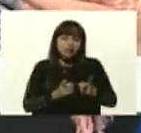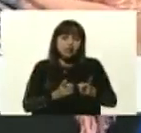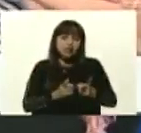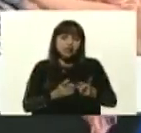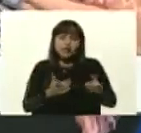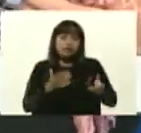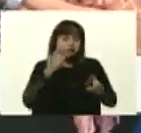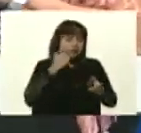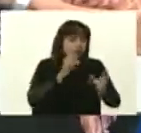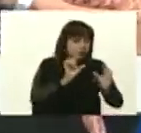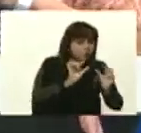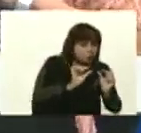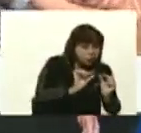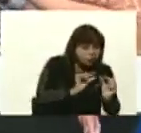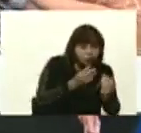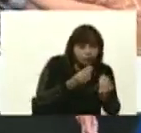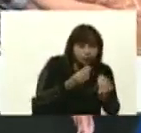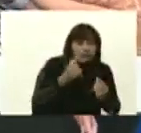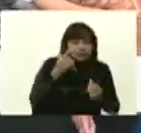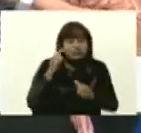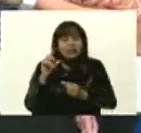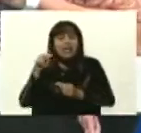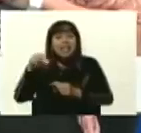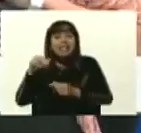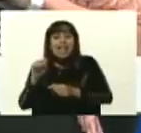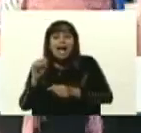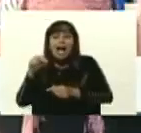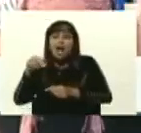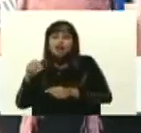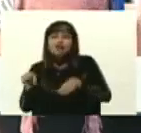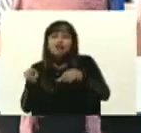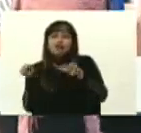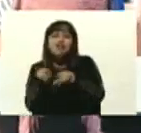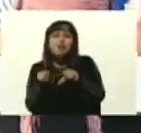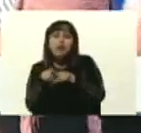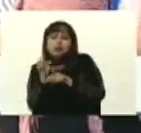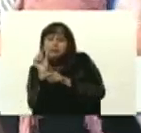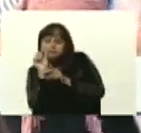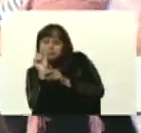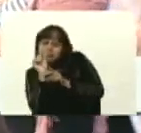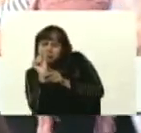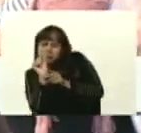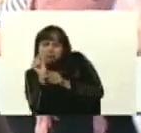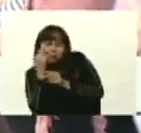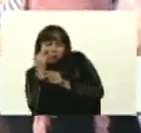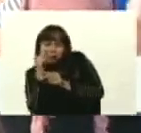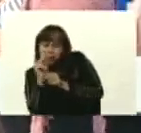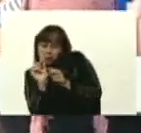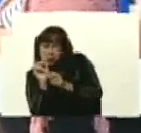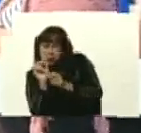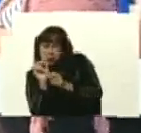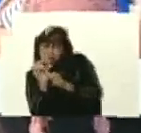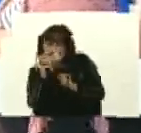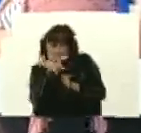ellos tienen una fase de